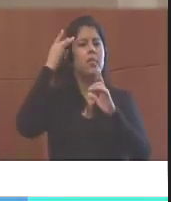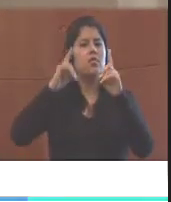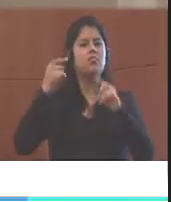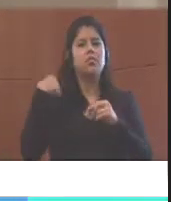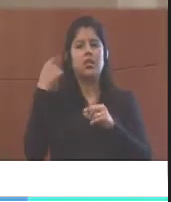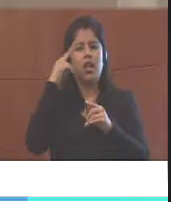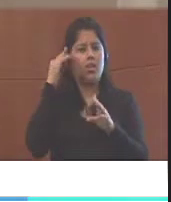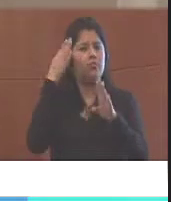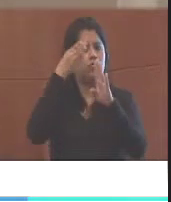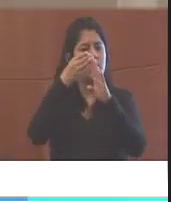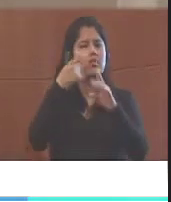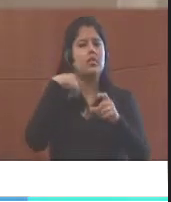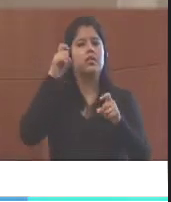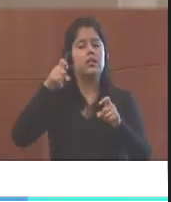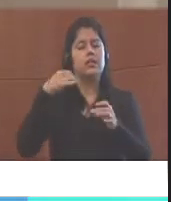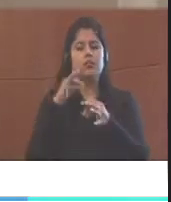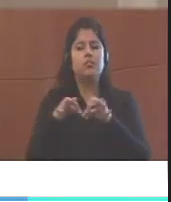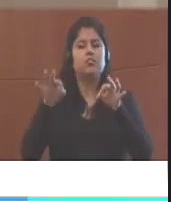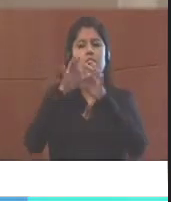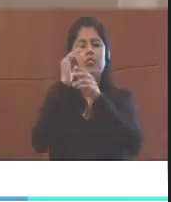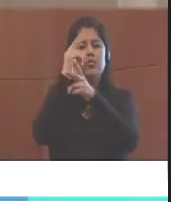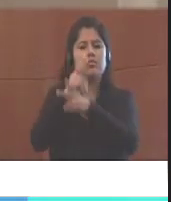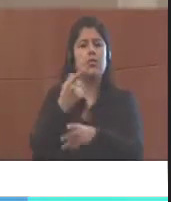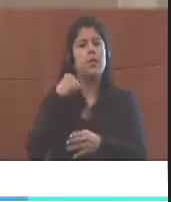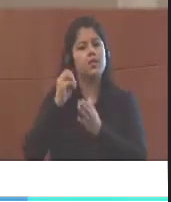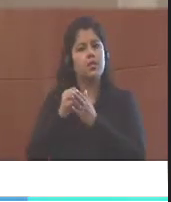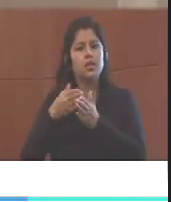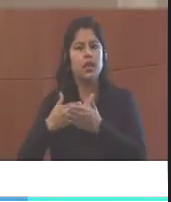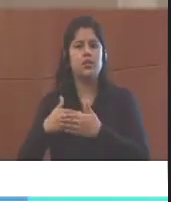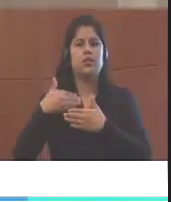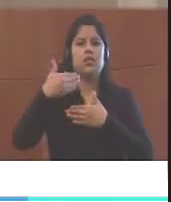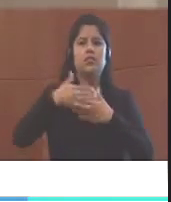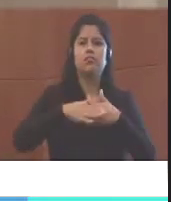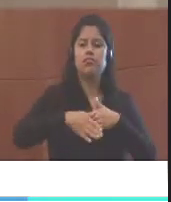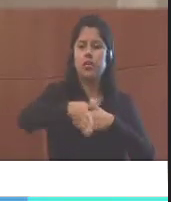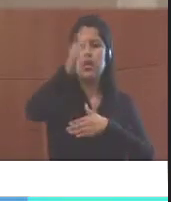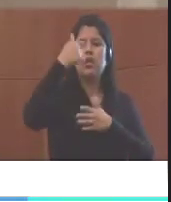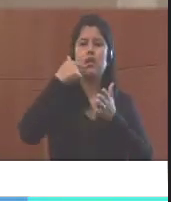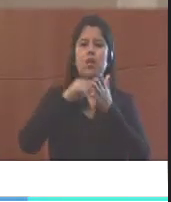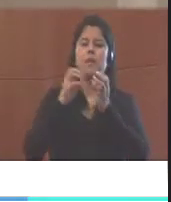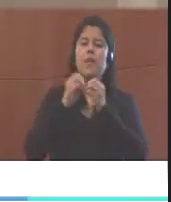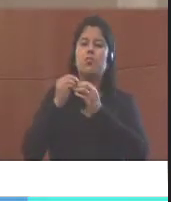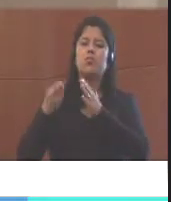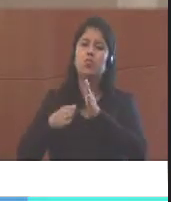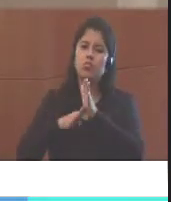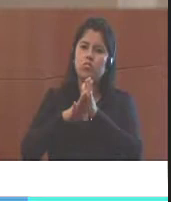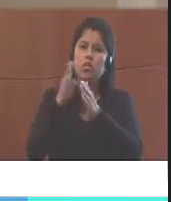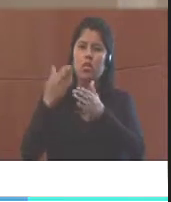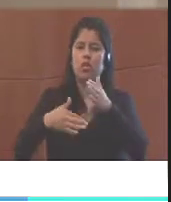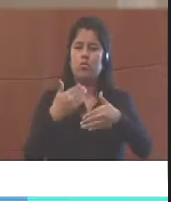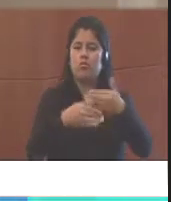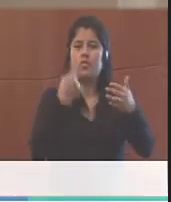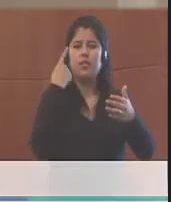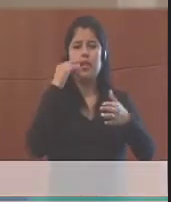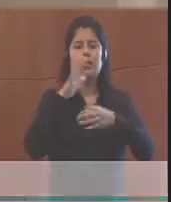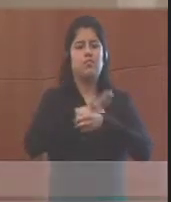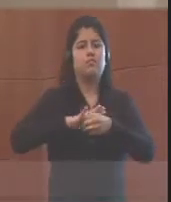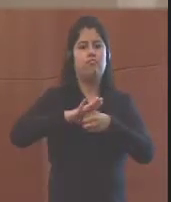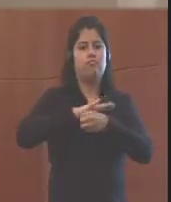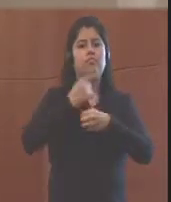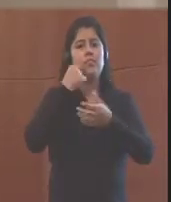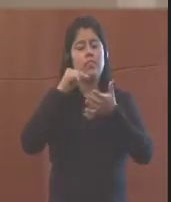enfocarnos y que queremos priorizar hacia adelante. Una de las cosas es continuar financiando iniciativas de base,